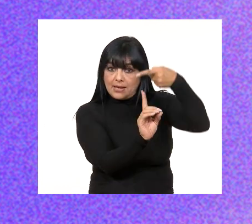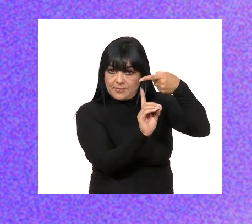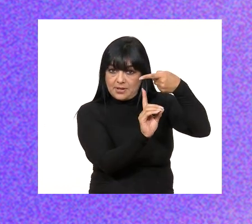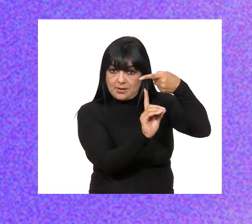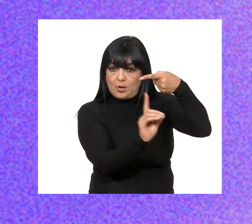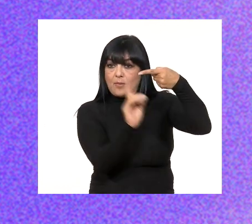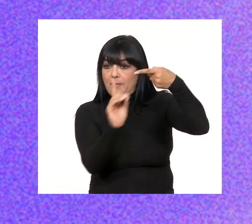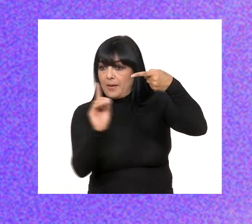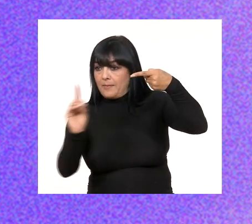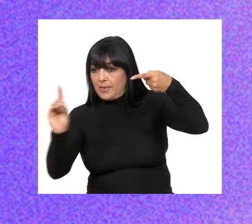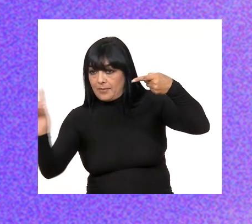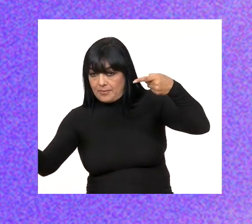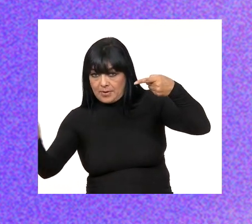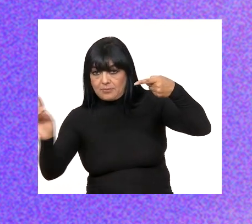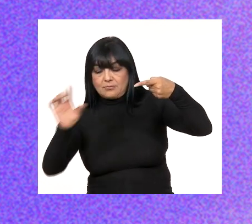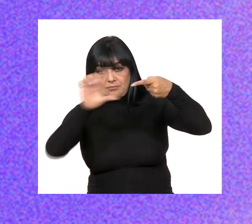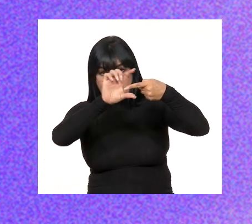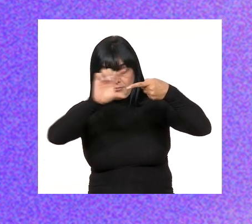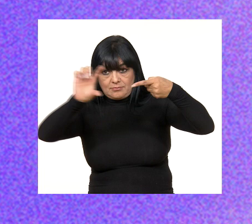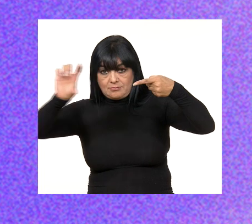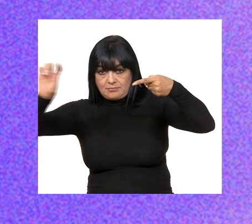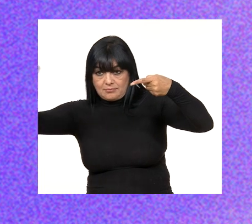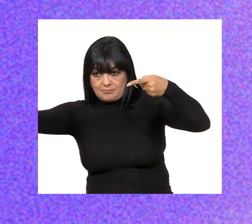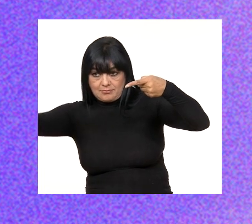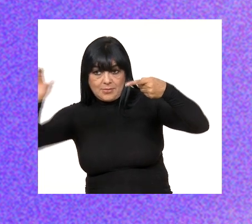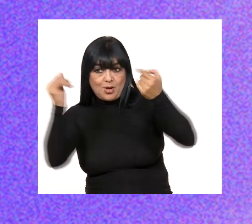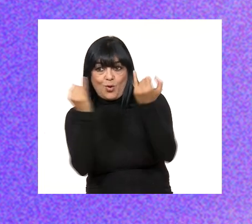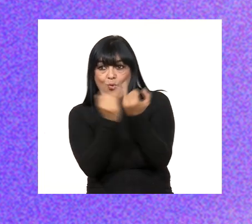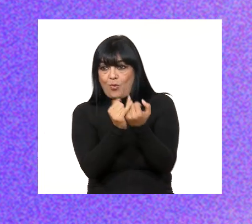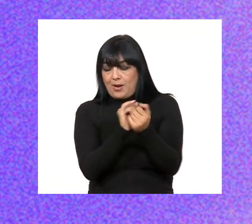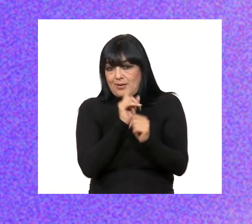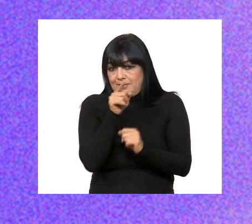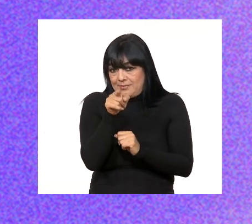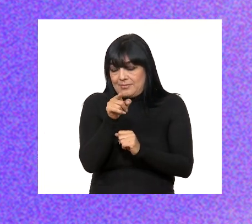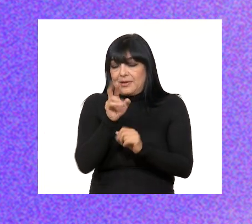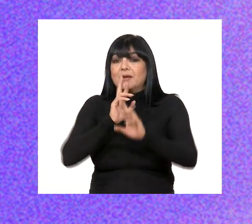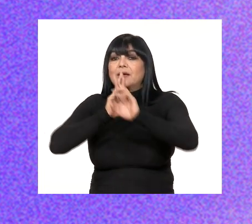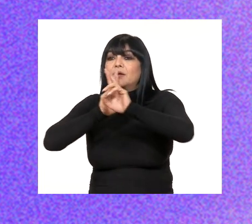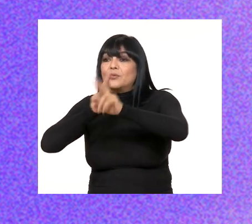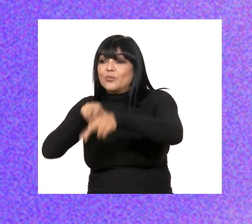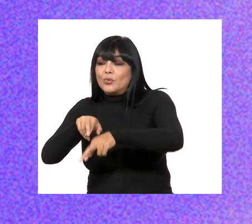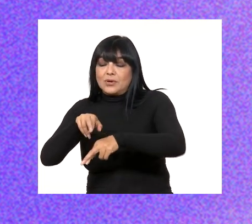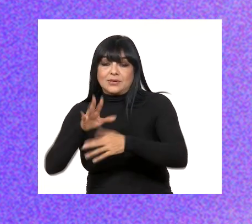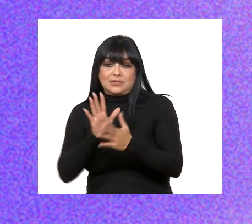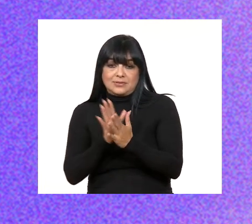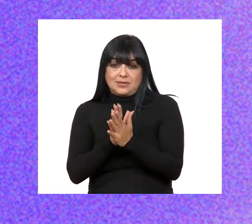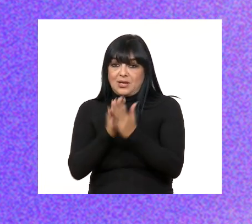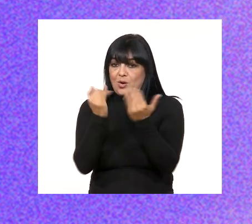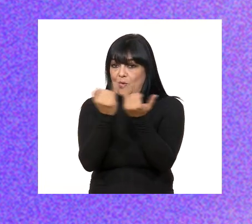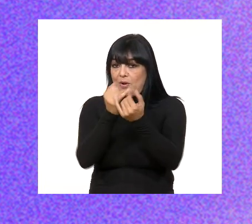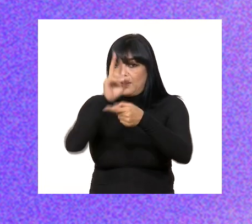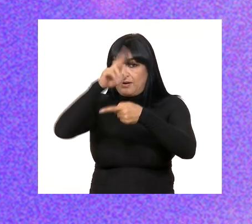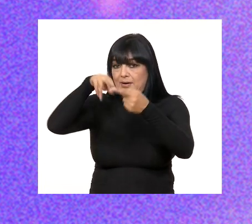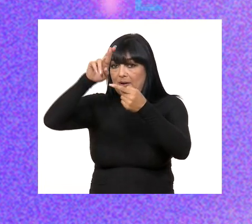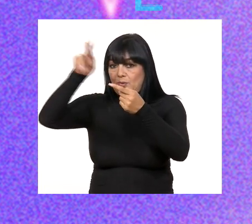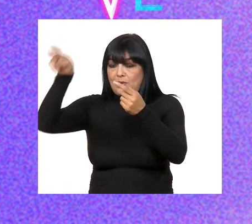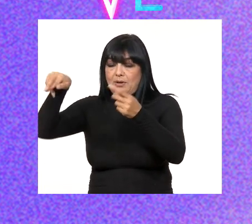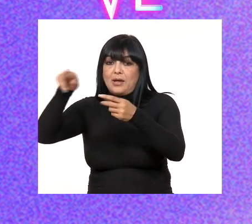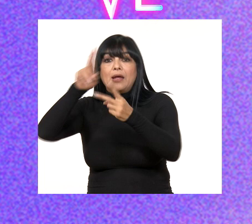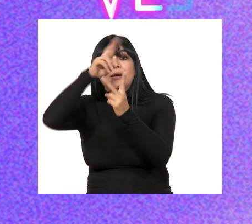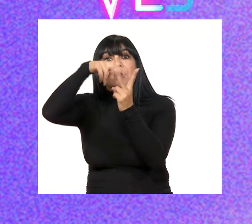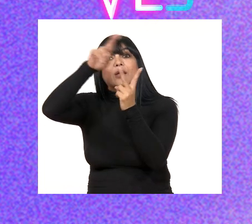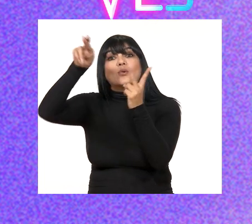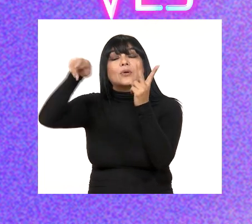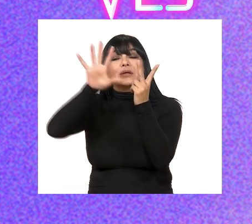mismo con el denominador. Por lo que obtenemos la fracción resultante igual a la raíz cuadrada de 5